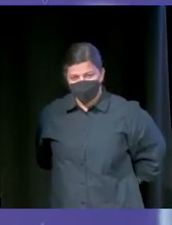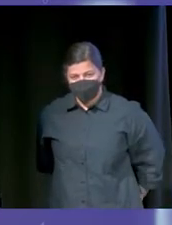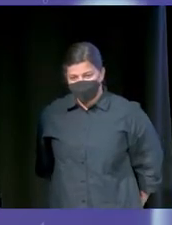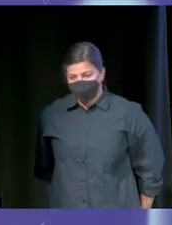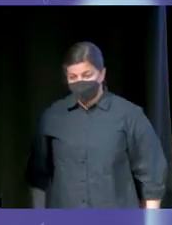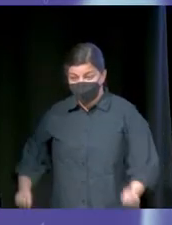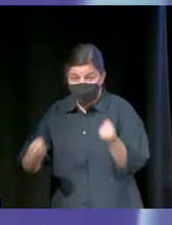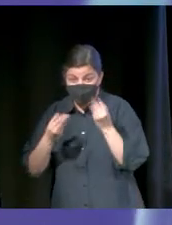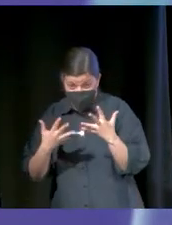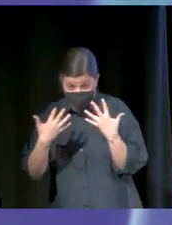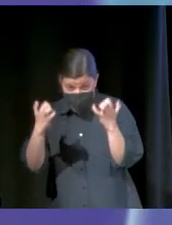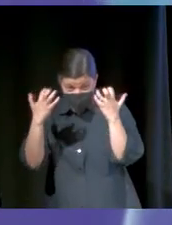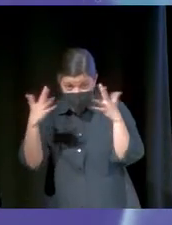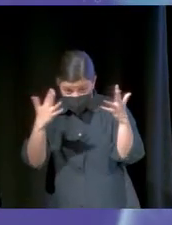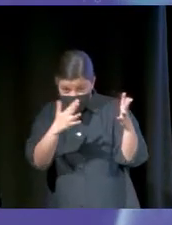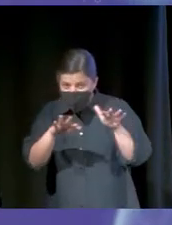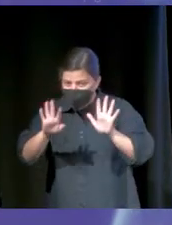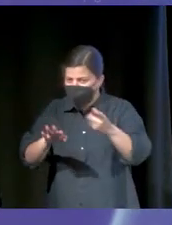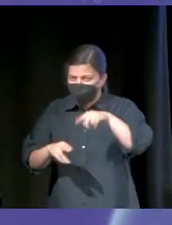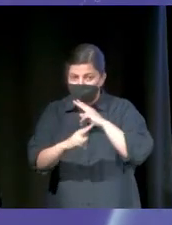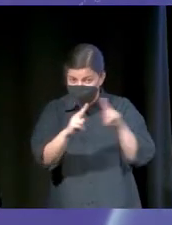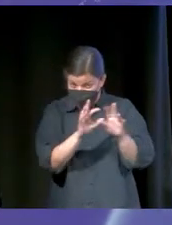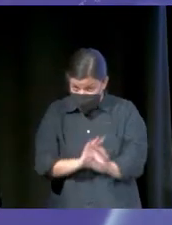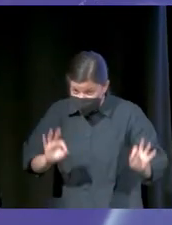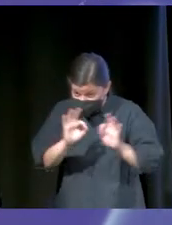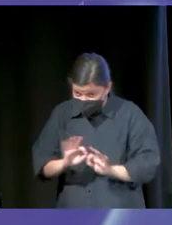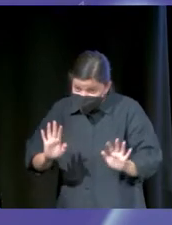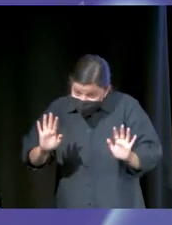Que está muy bien aplaudirle, pero vosotros no sabéis arriesgar a responder. O sea,